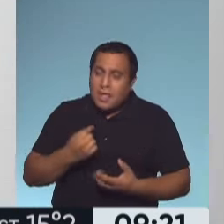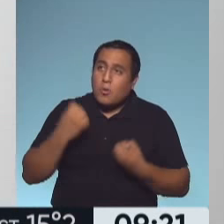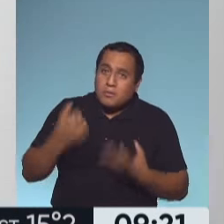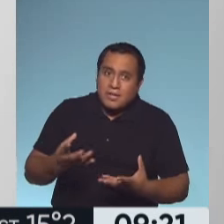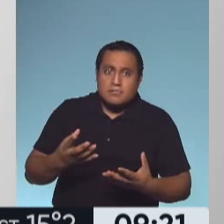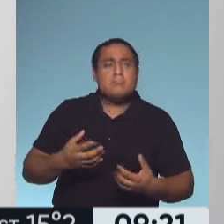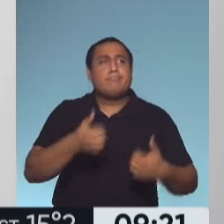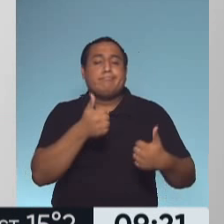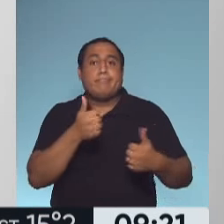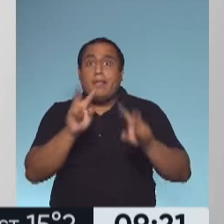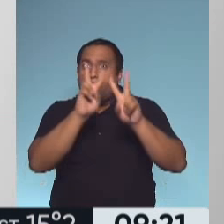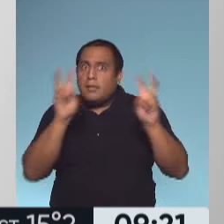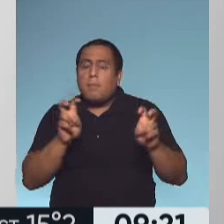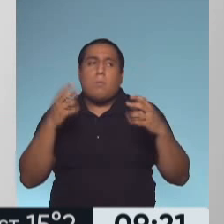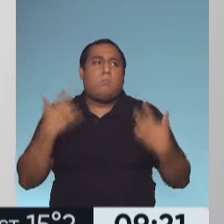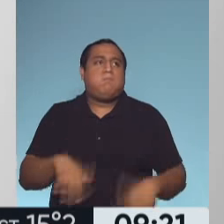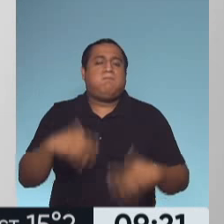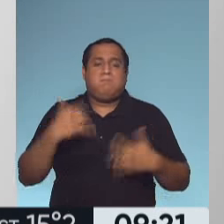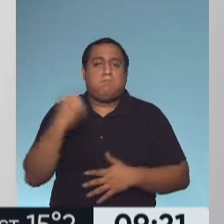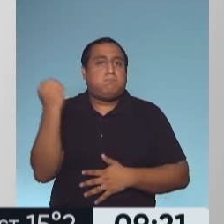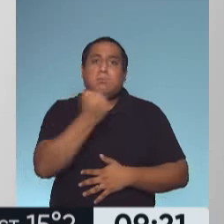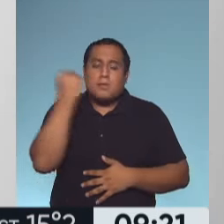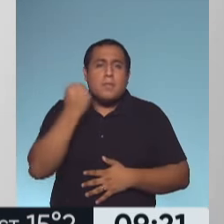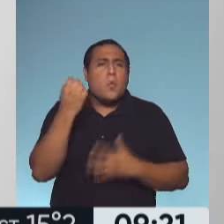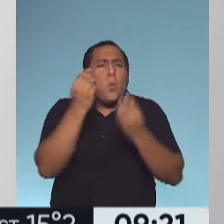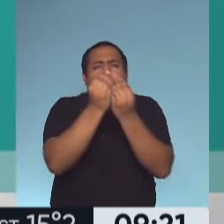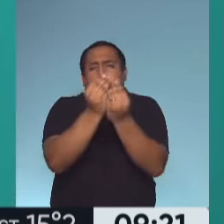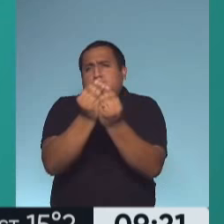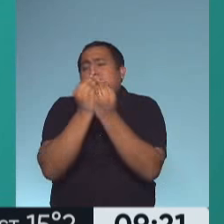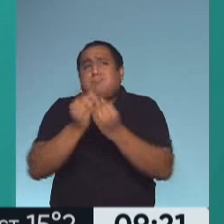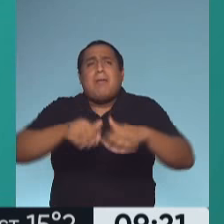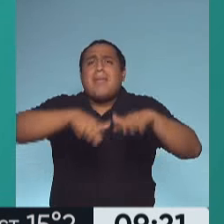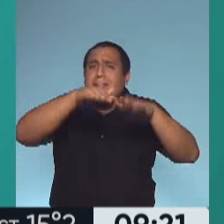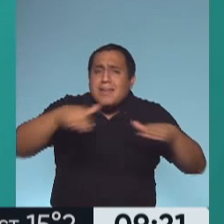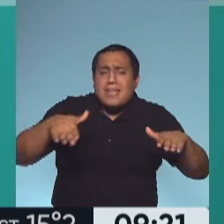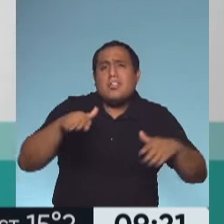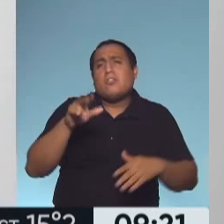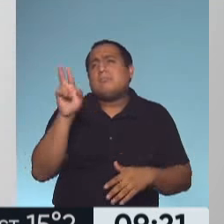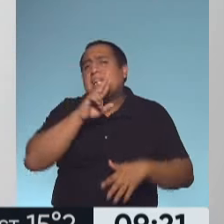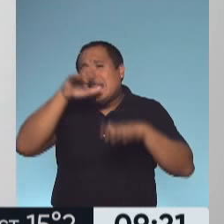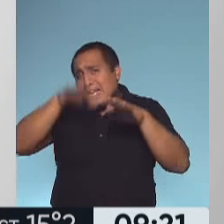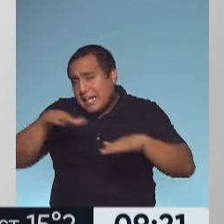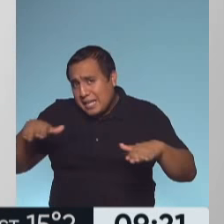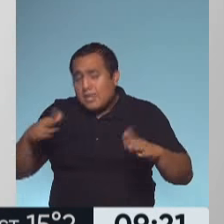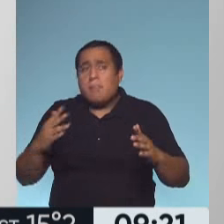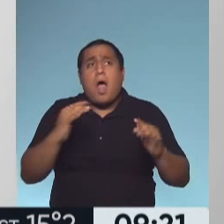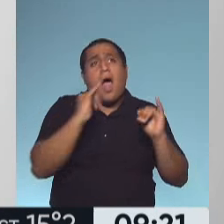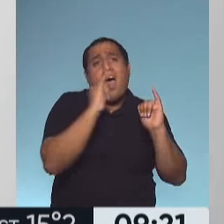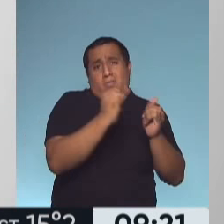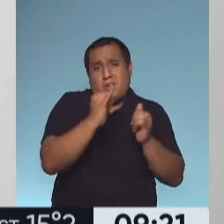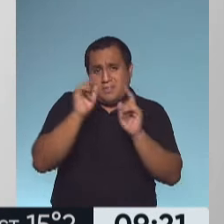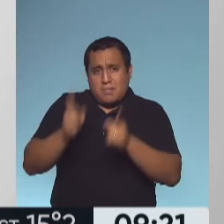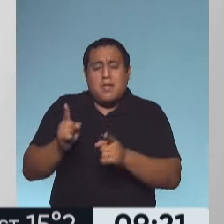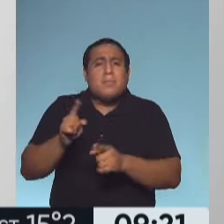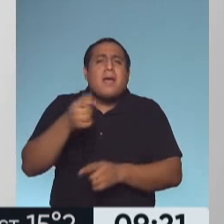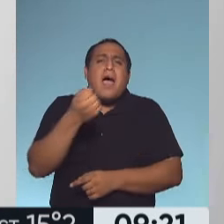Bien, muy bien. Un tema realmente muy, muy importante que afecta a muchísimos niños y niñas y quizás también adolescentes. Nati, ¿qué